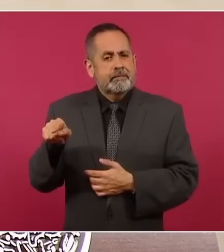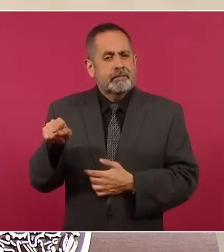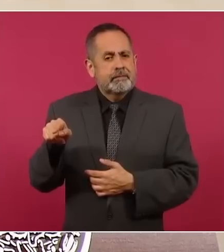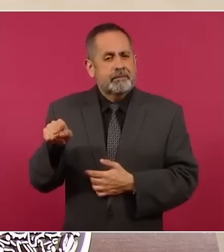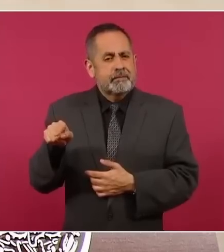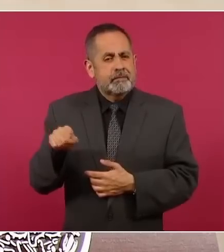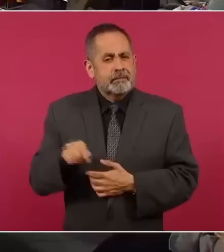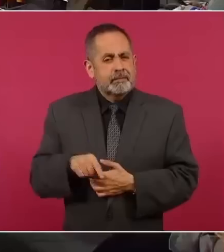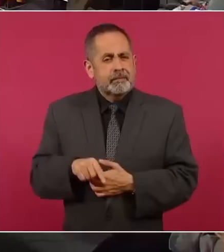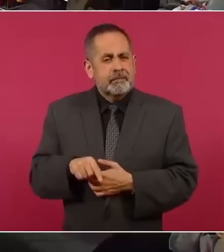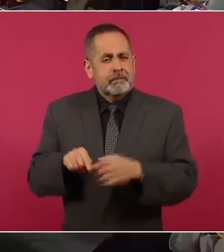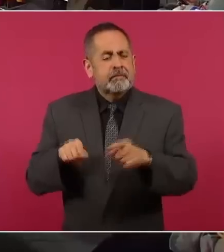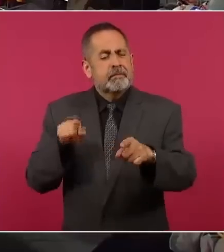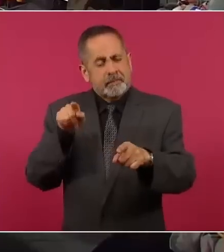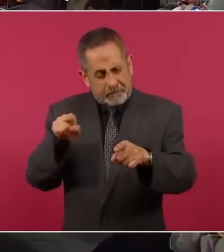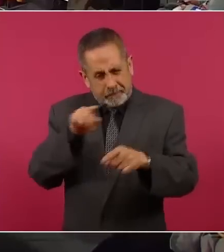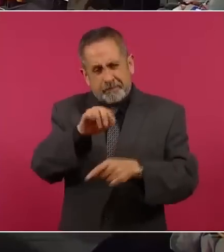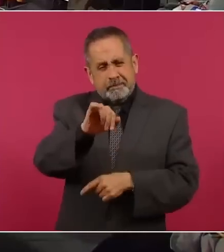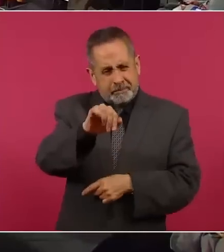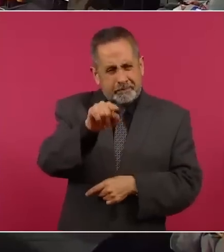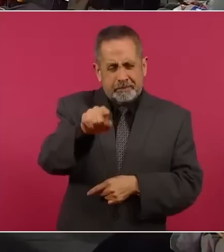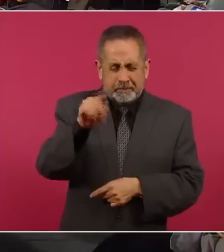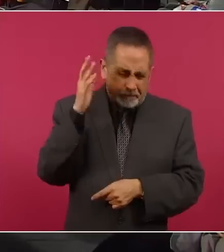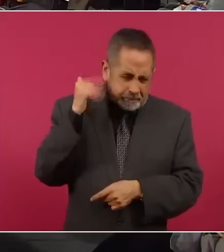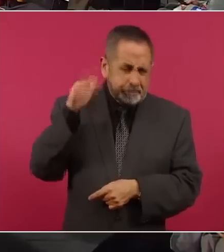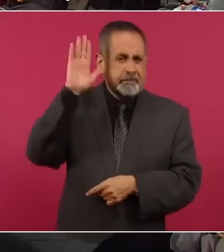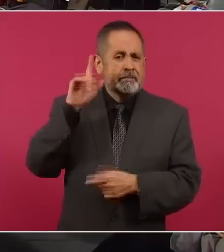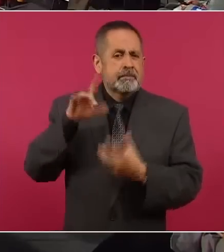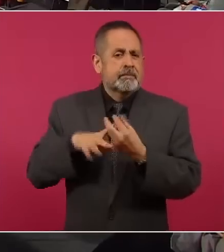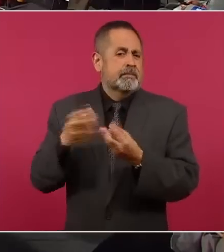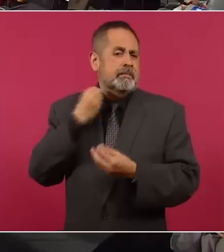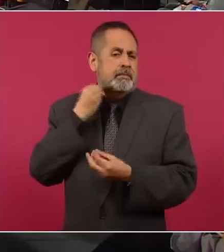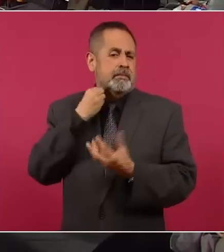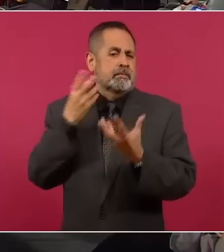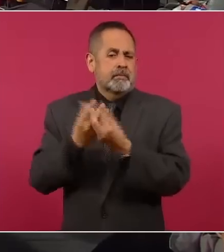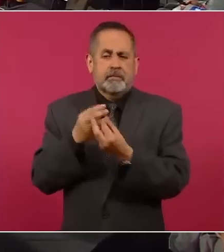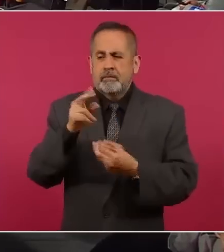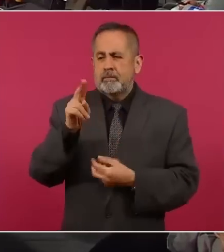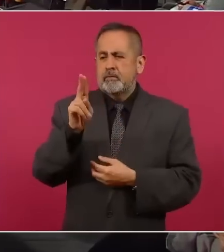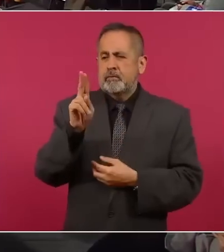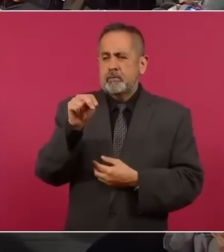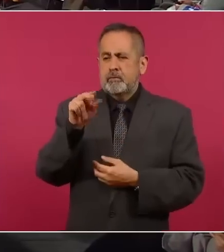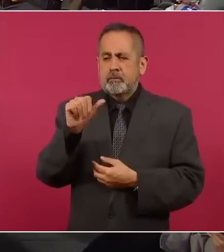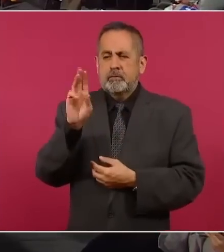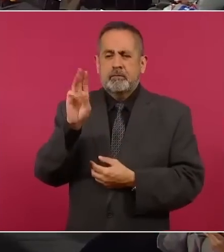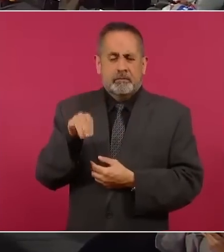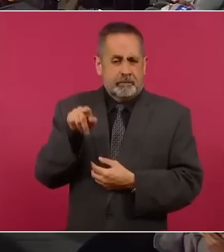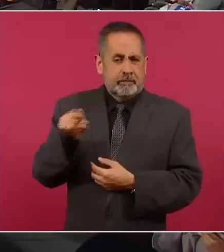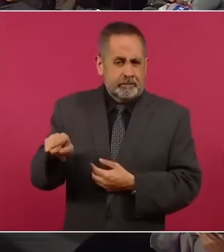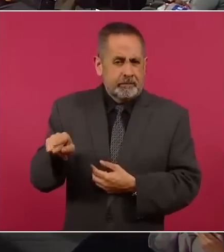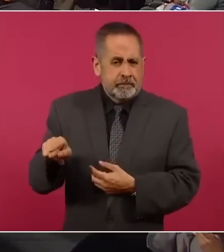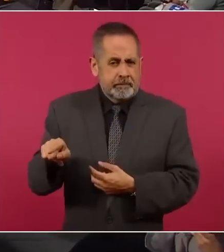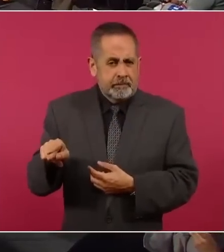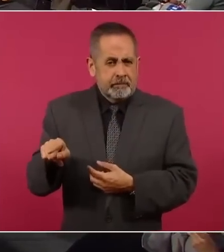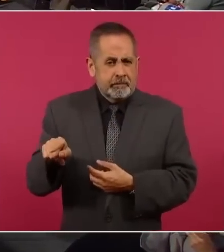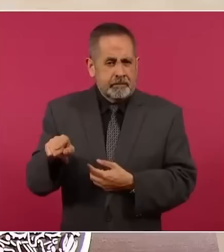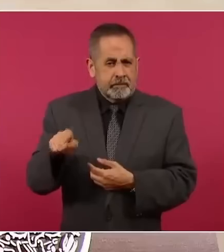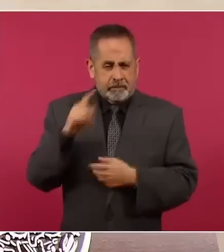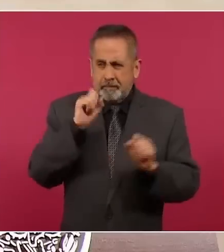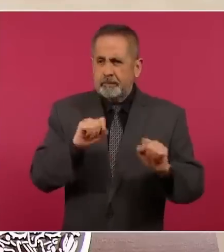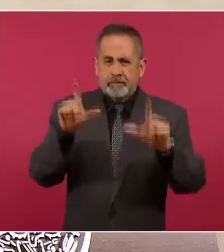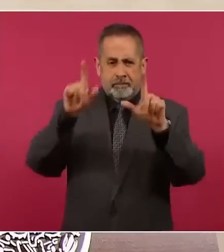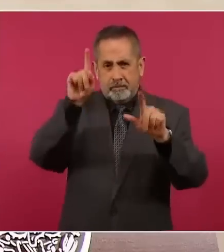Sí, que fue abogado de la UNAM y pasa su opinión